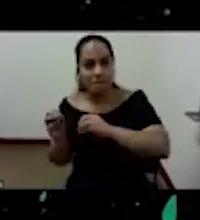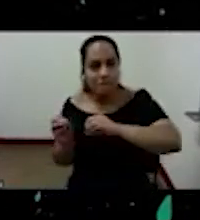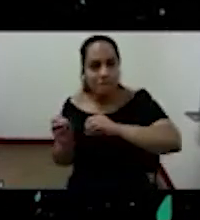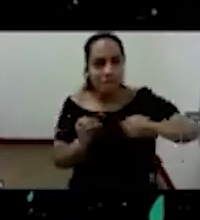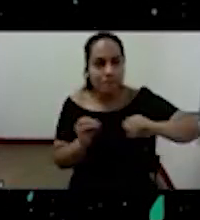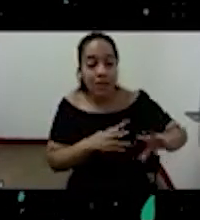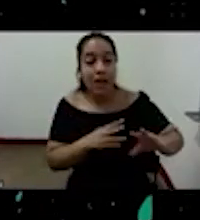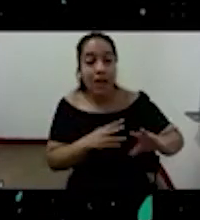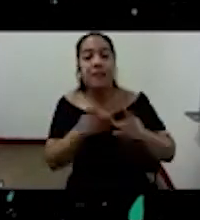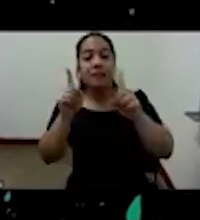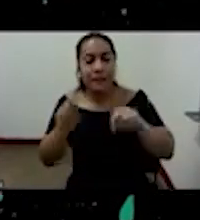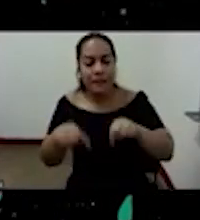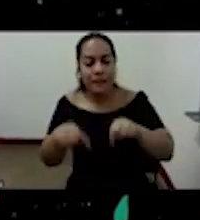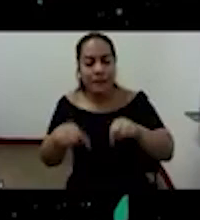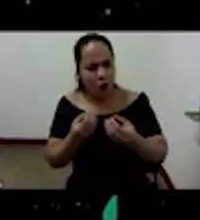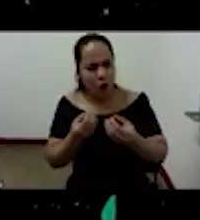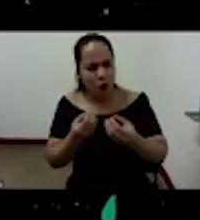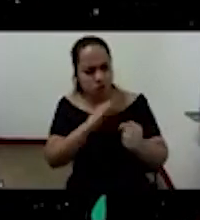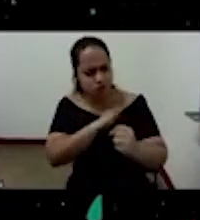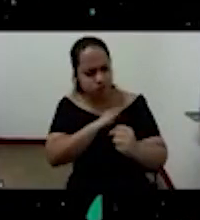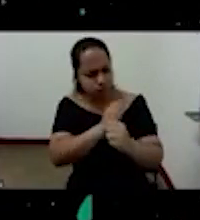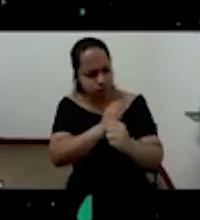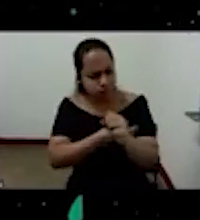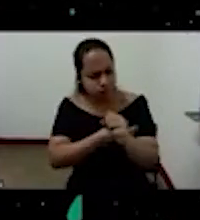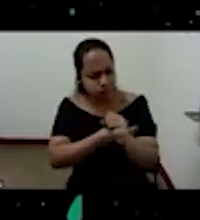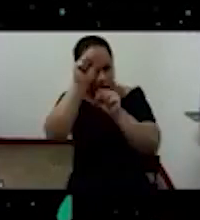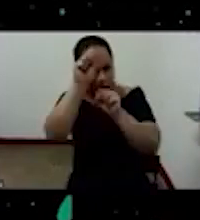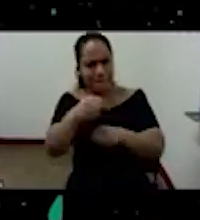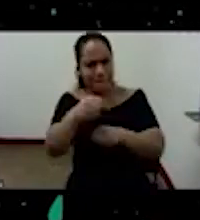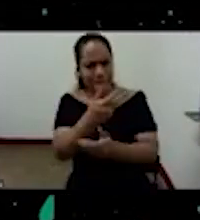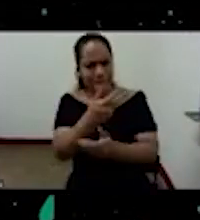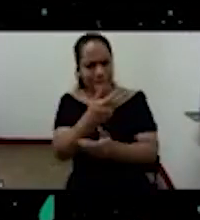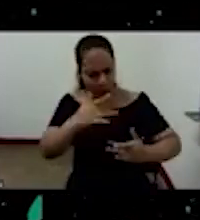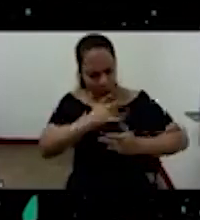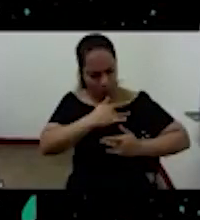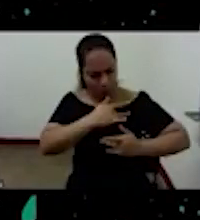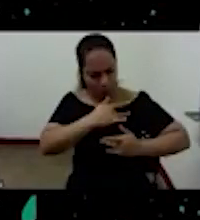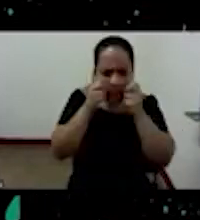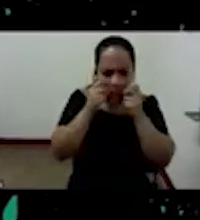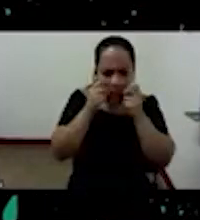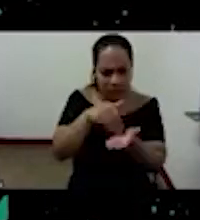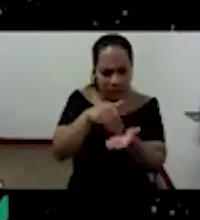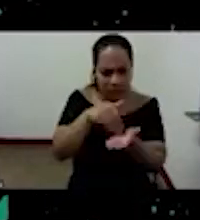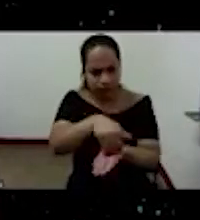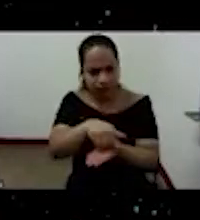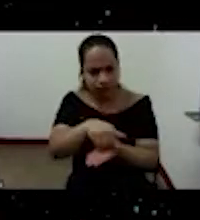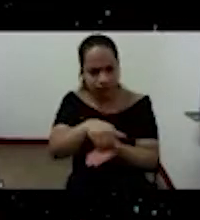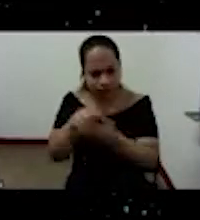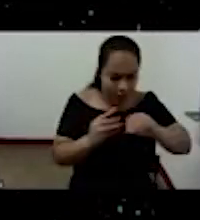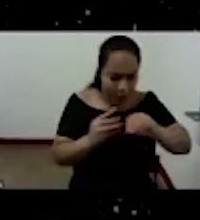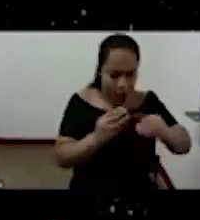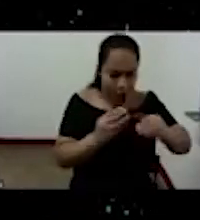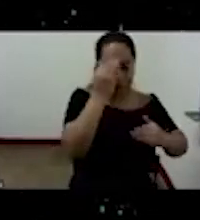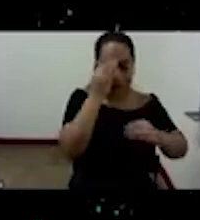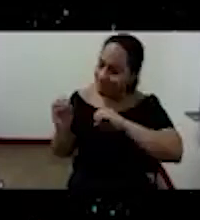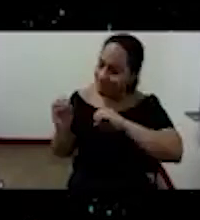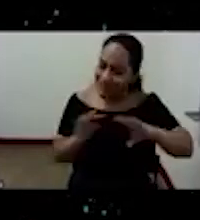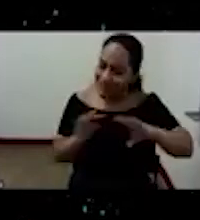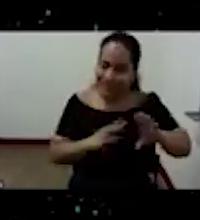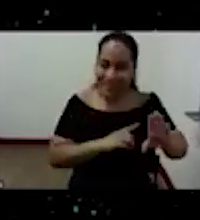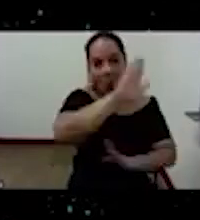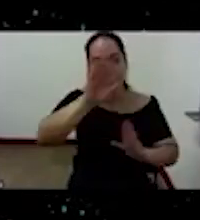de determinación voluntaria y consciente esta